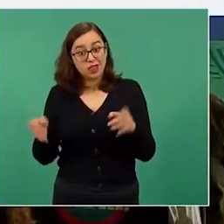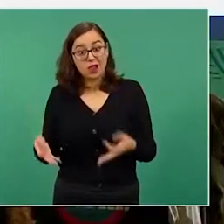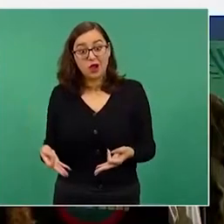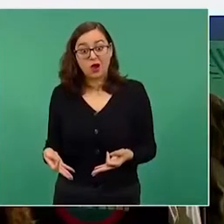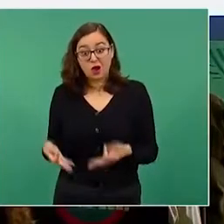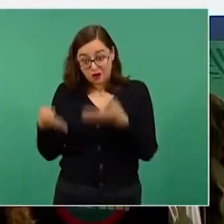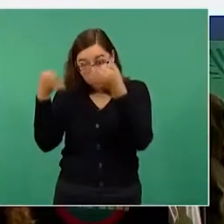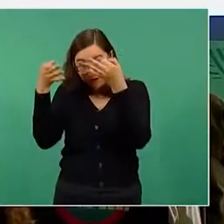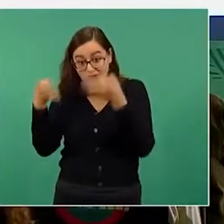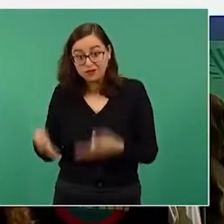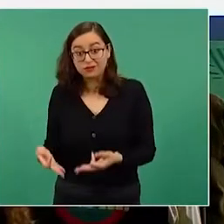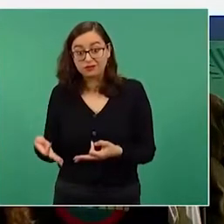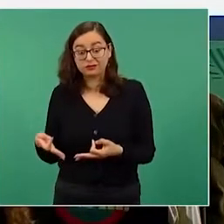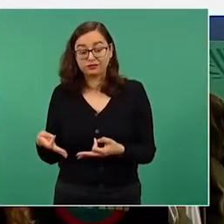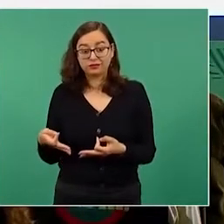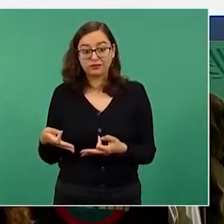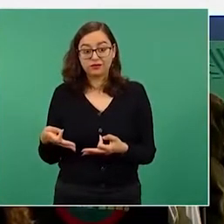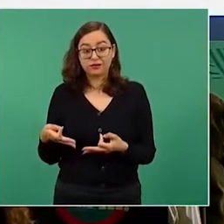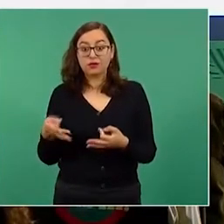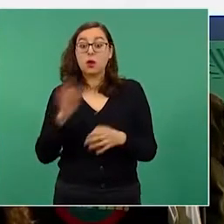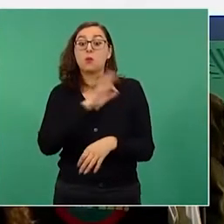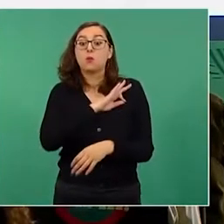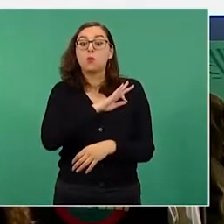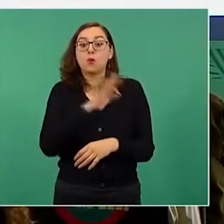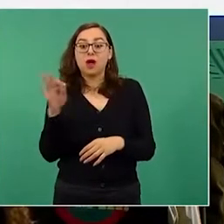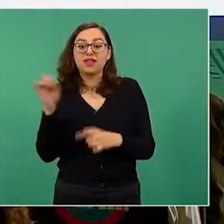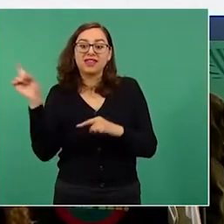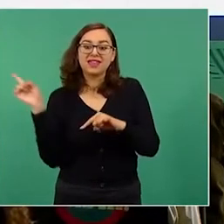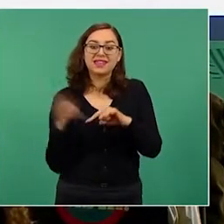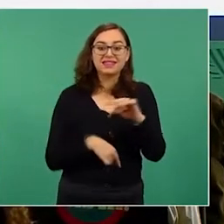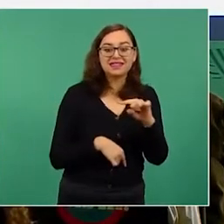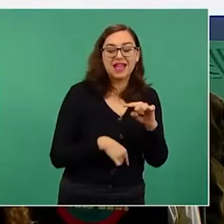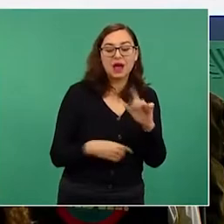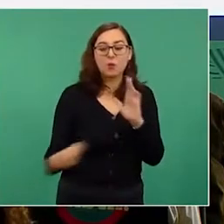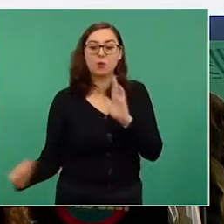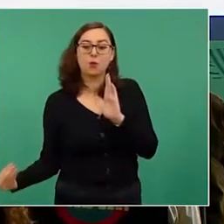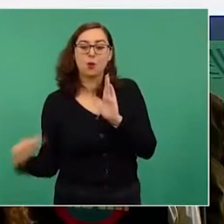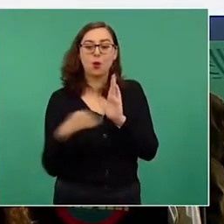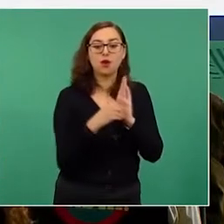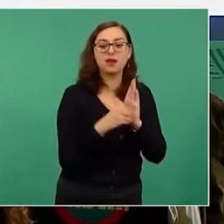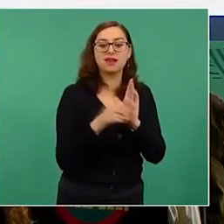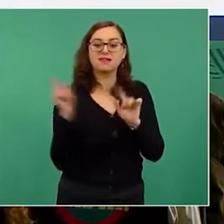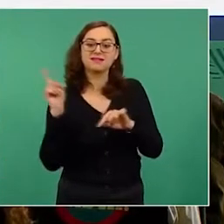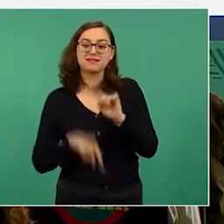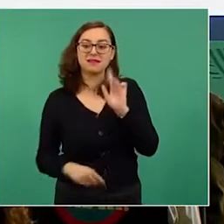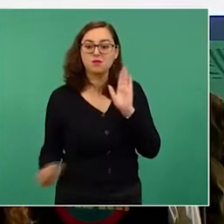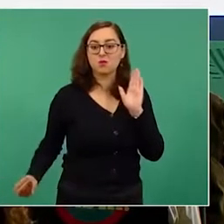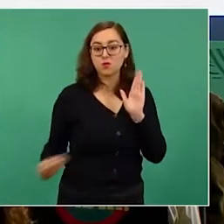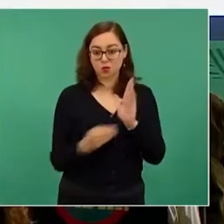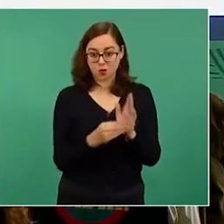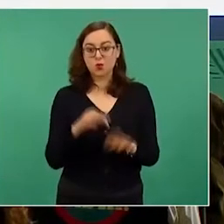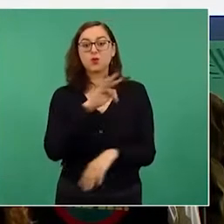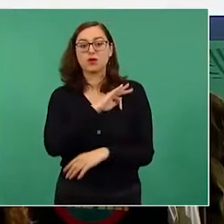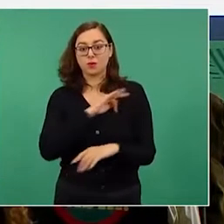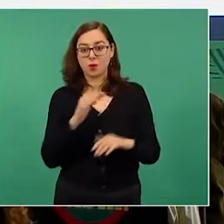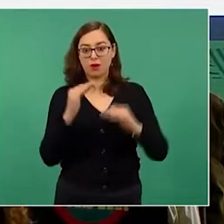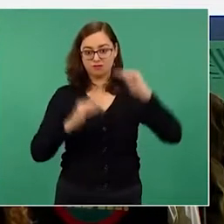Add Country. Entonces, uno puede quitar y poner países para